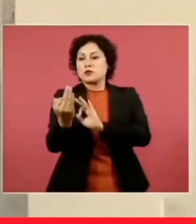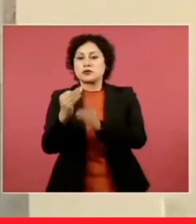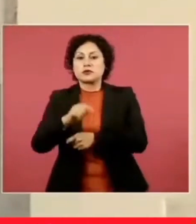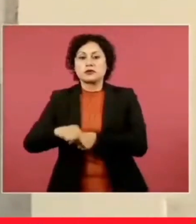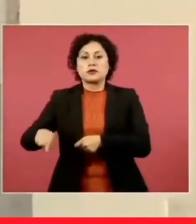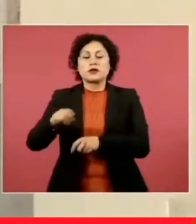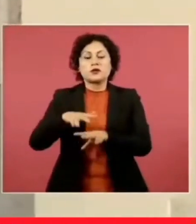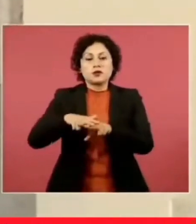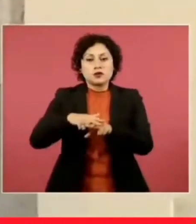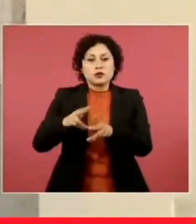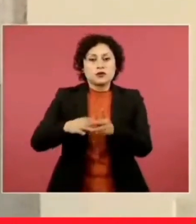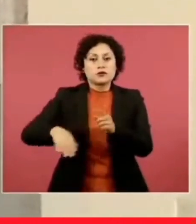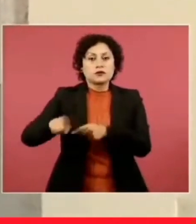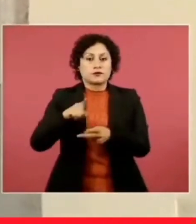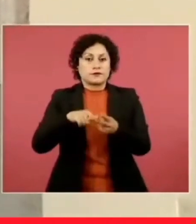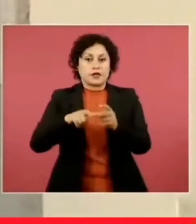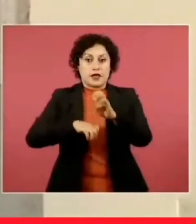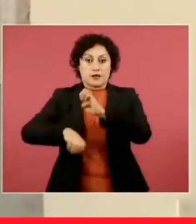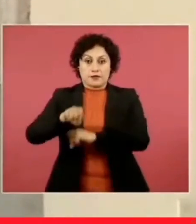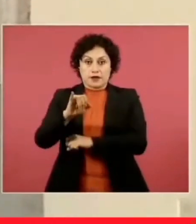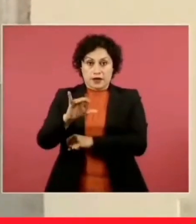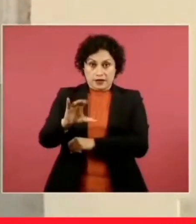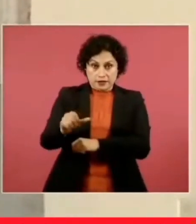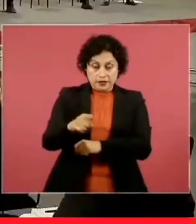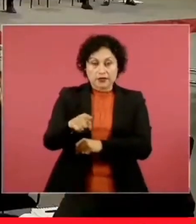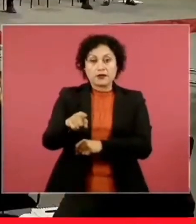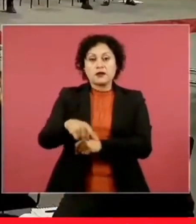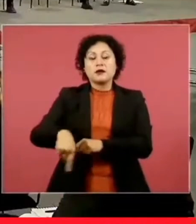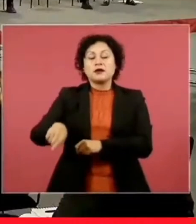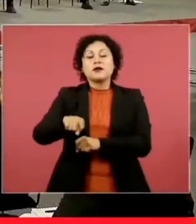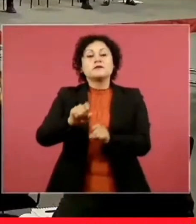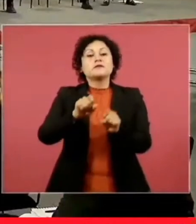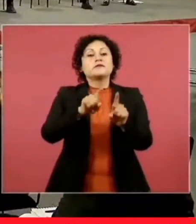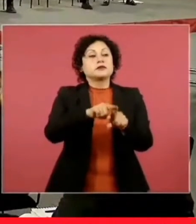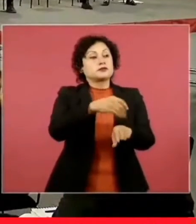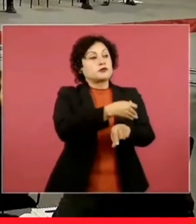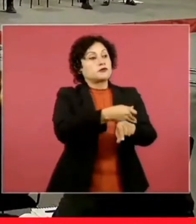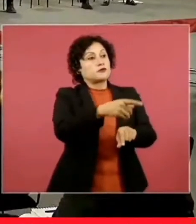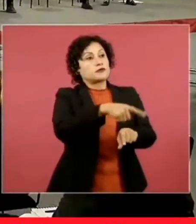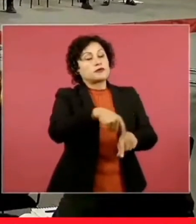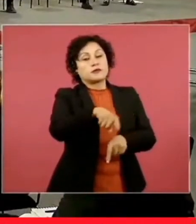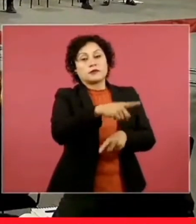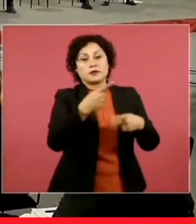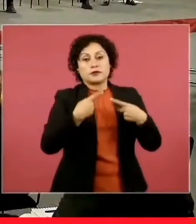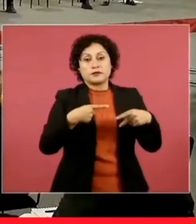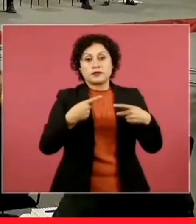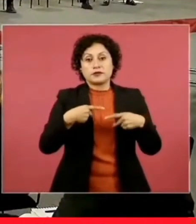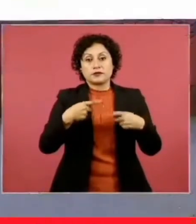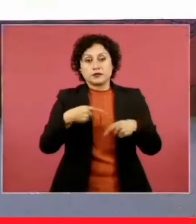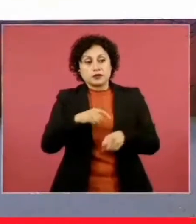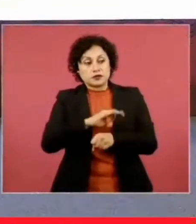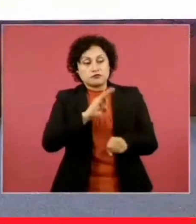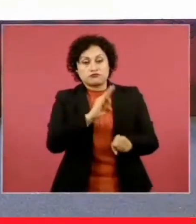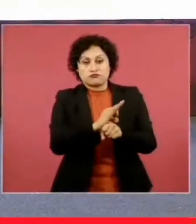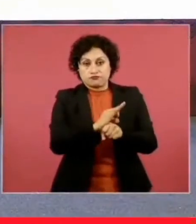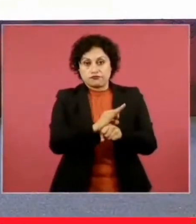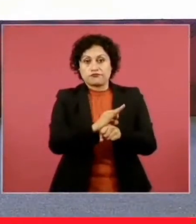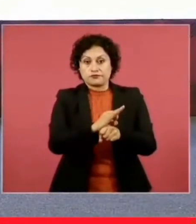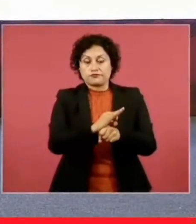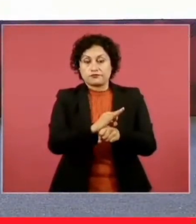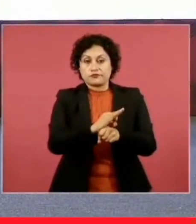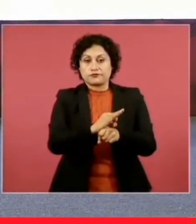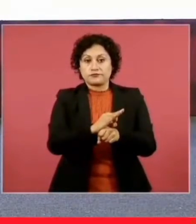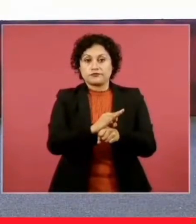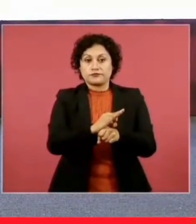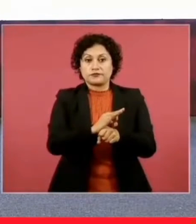EFEA y CA, donde se están relocalizando a las familias para que no sean afectadas, sino que